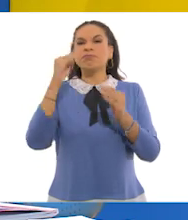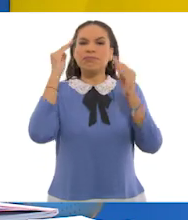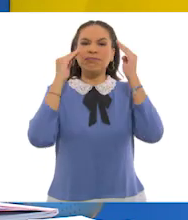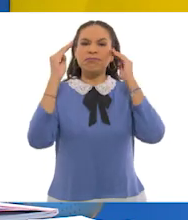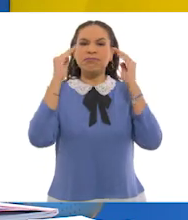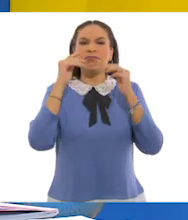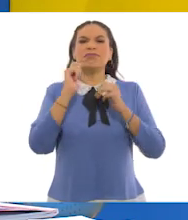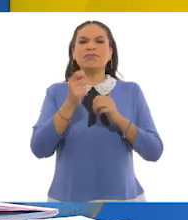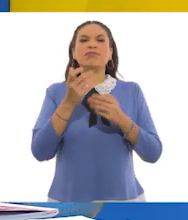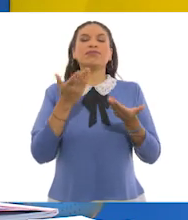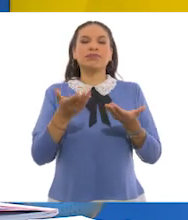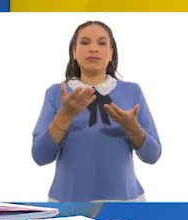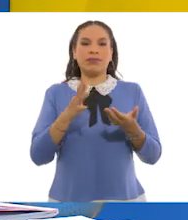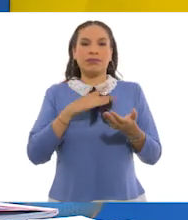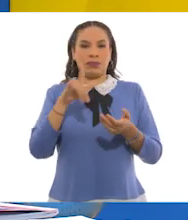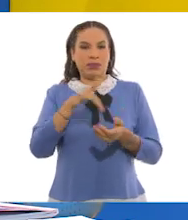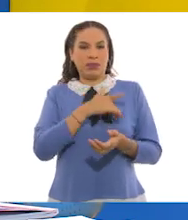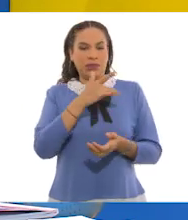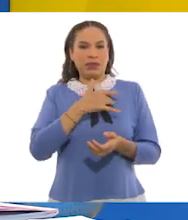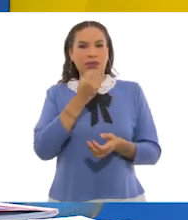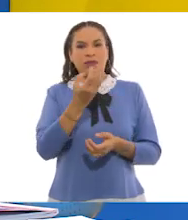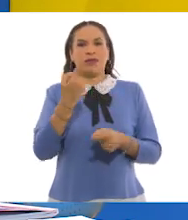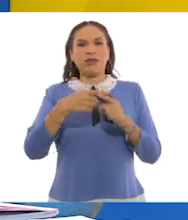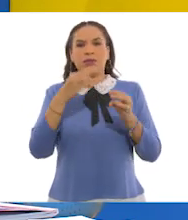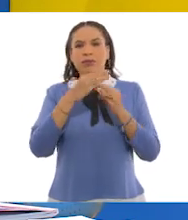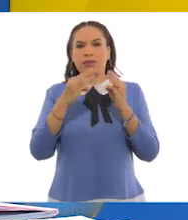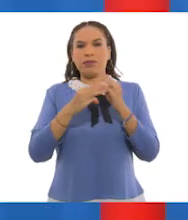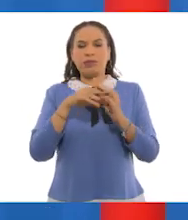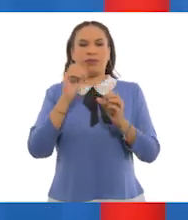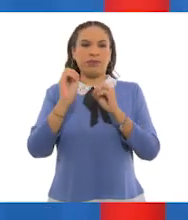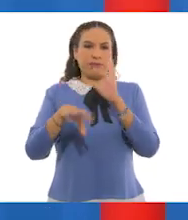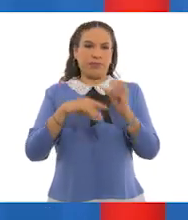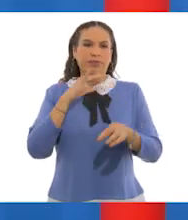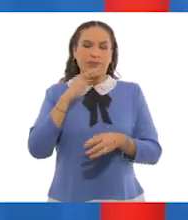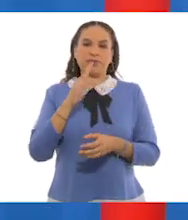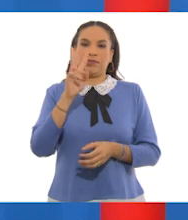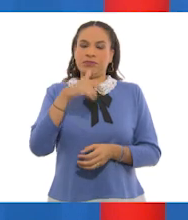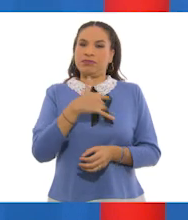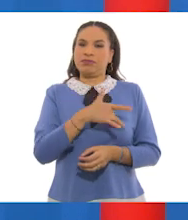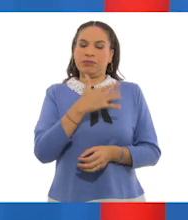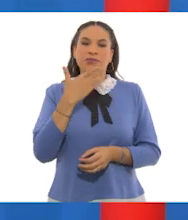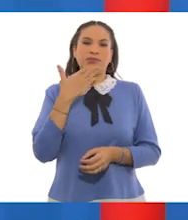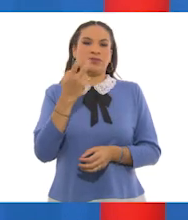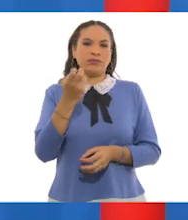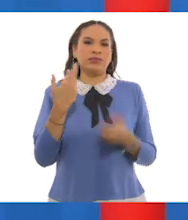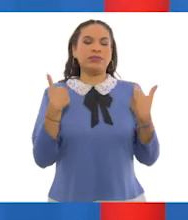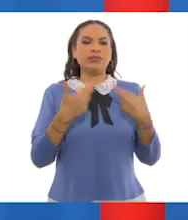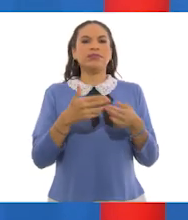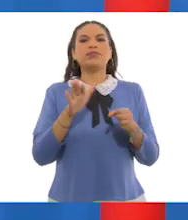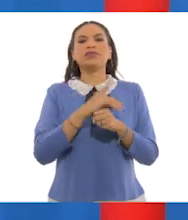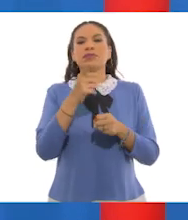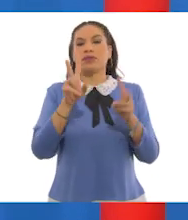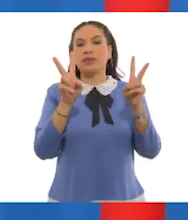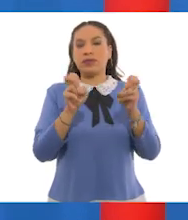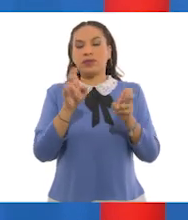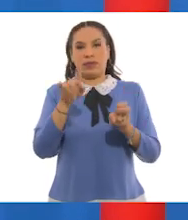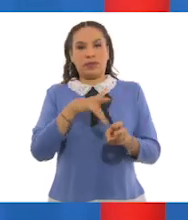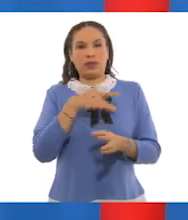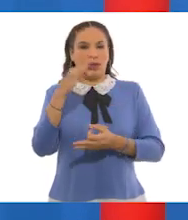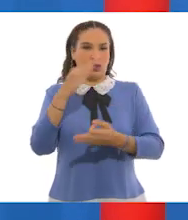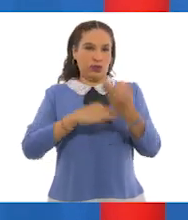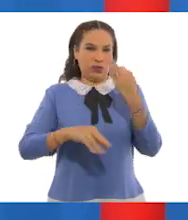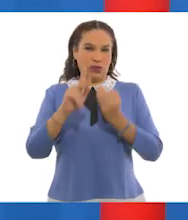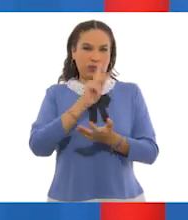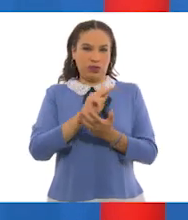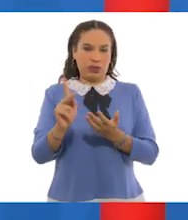sobre la disposición e impacto de algunos materiales de desecho. Ah, me parece excelente, maestra, porque es un tema que nos atañe a